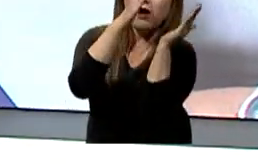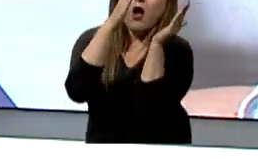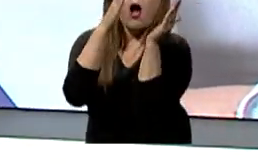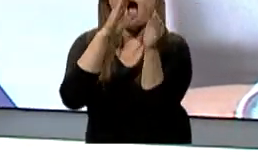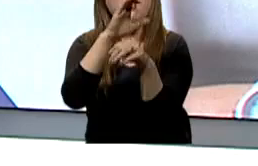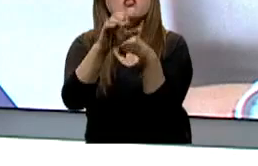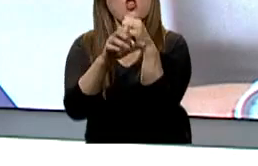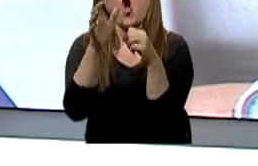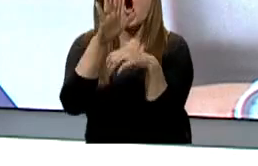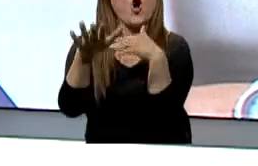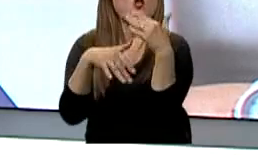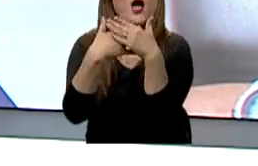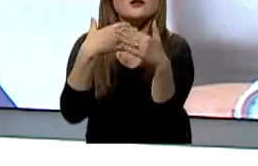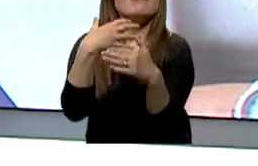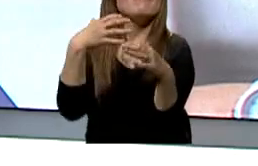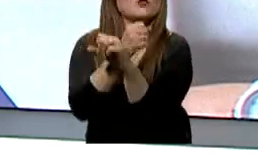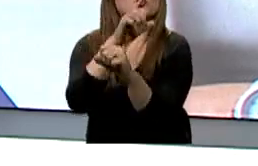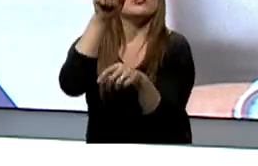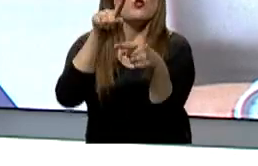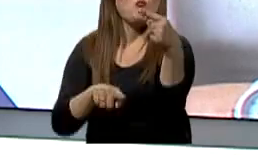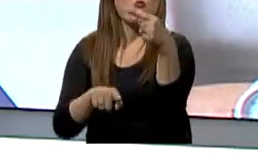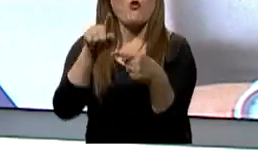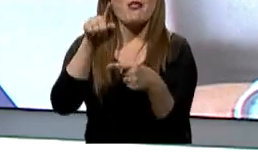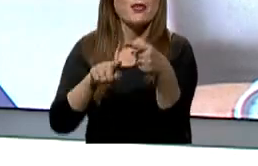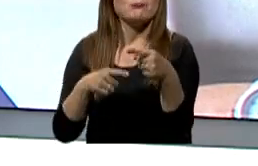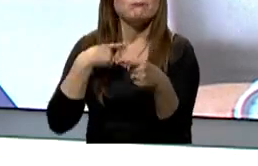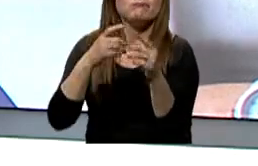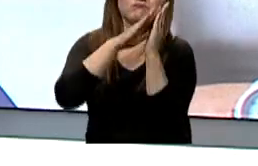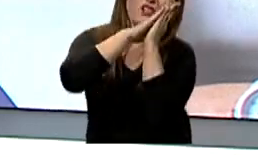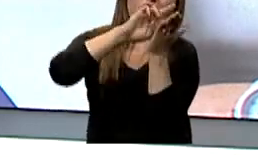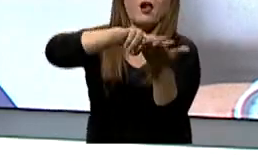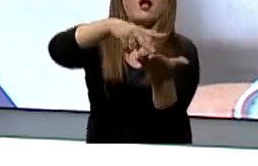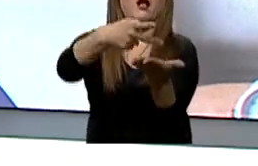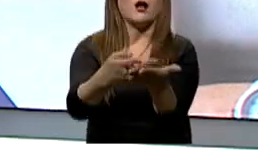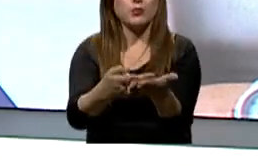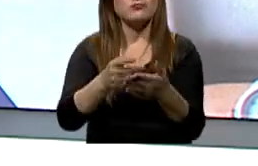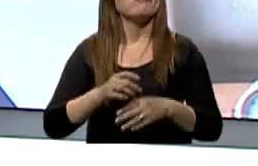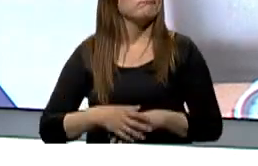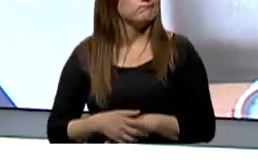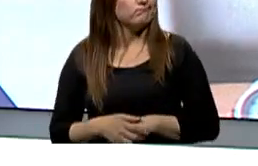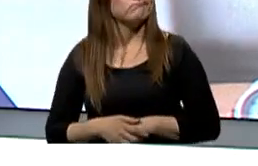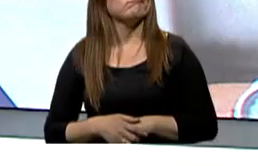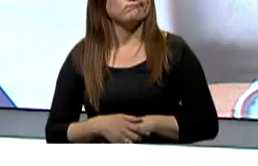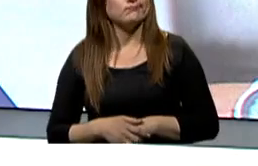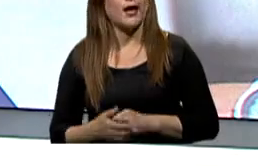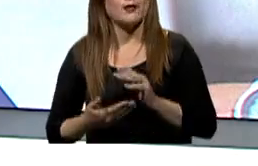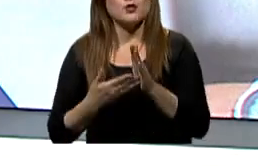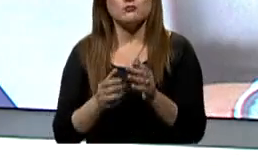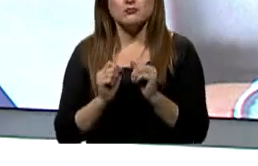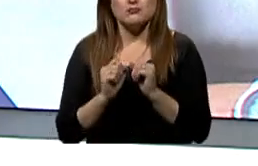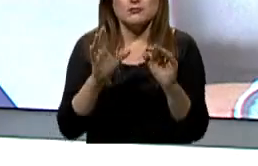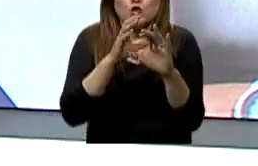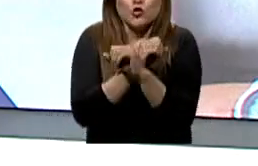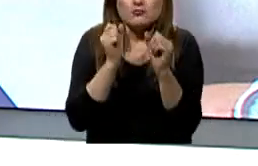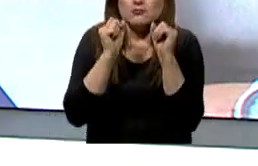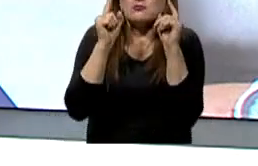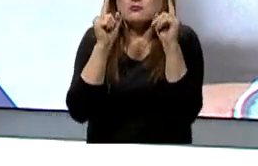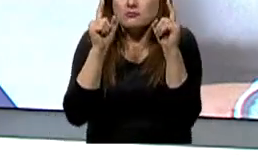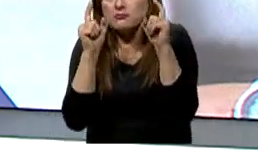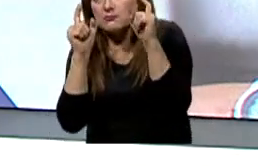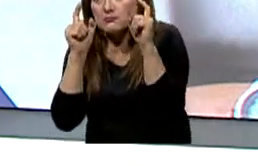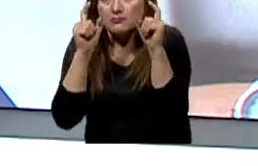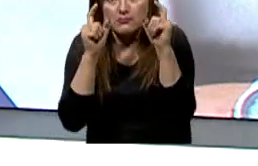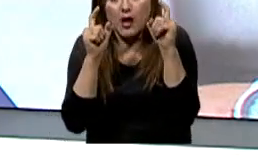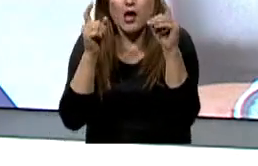individuos con narcolepsia experimentan periodos de somnoliencia diurna extrema y episodios de sueño incontrolable. Vean ustedes que a